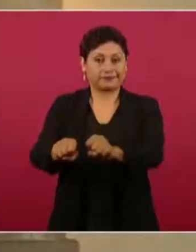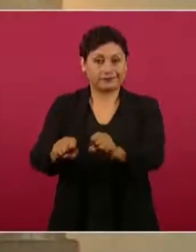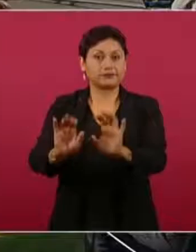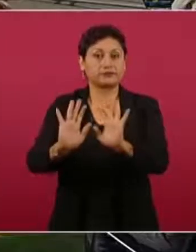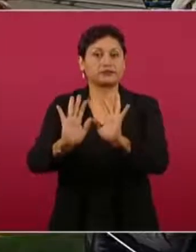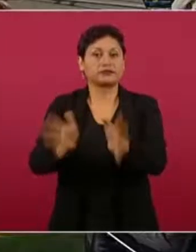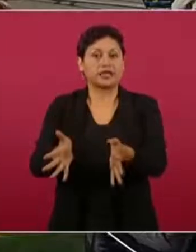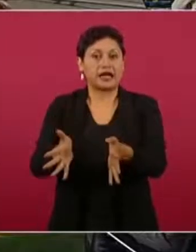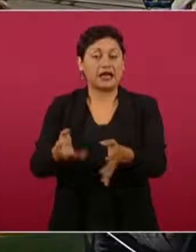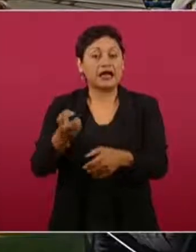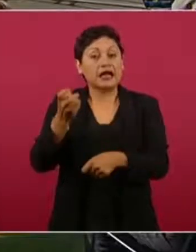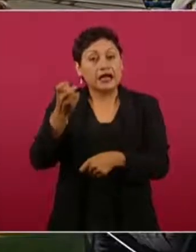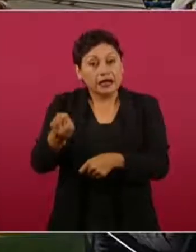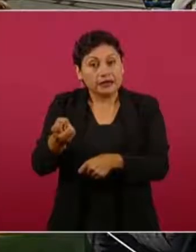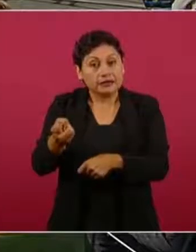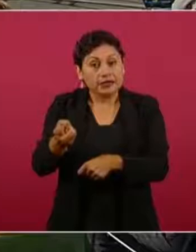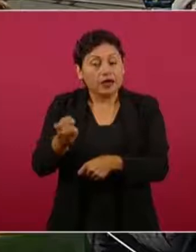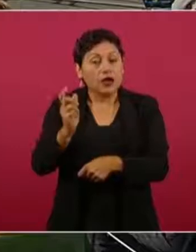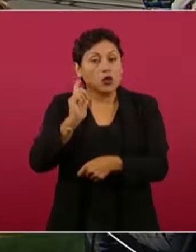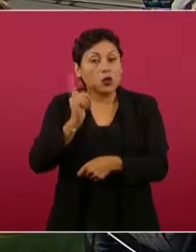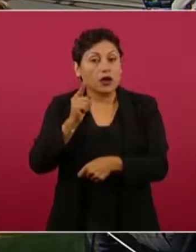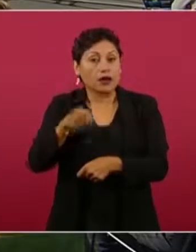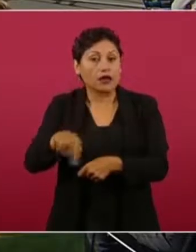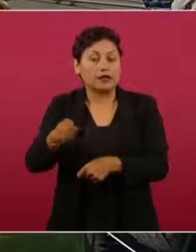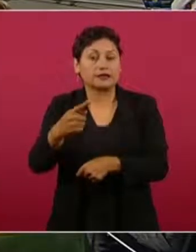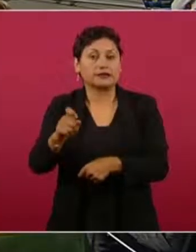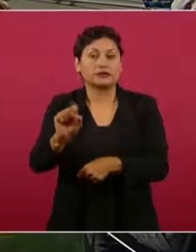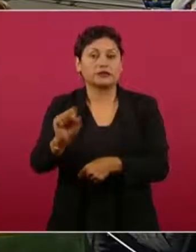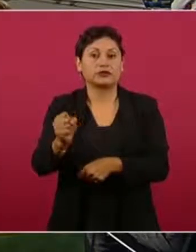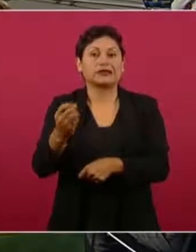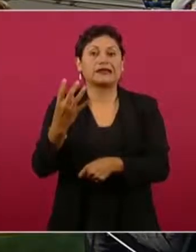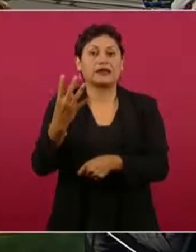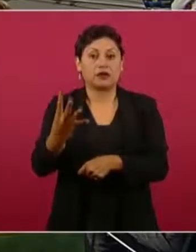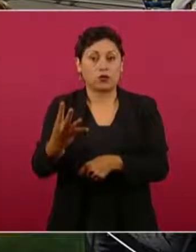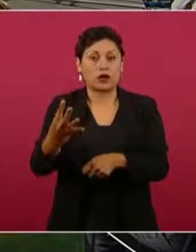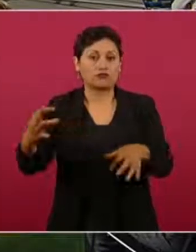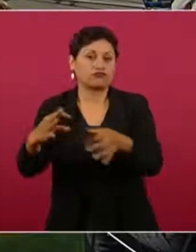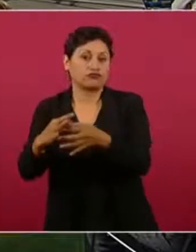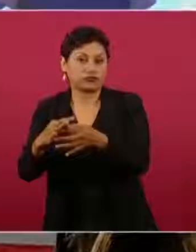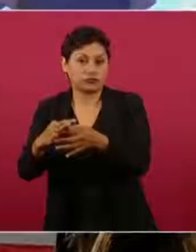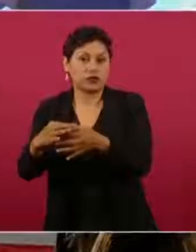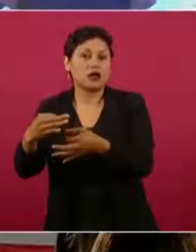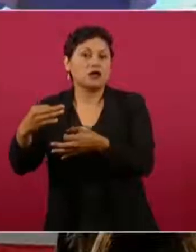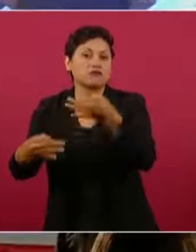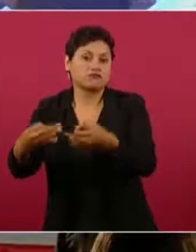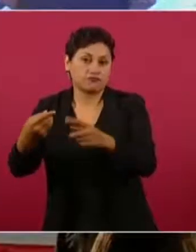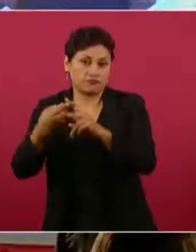y se espera ya que las 164 sean también vinculadas a proceso penal.